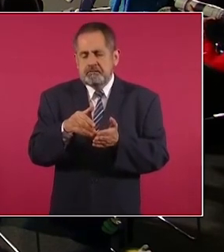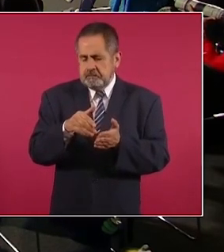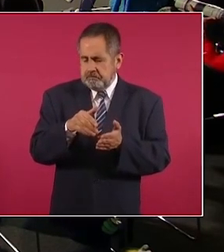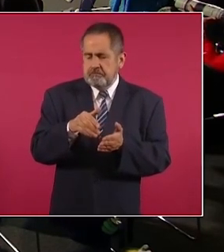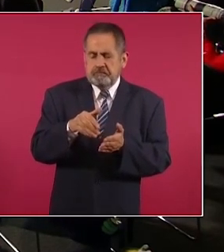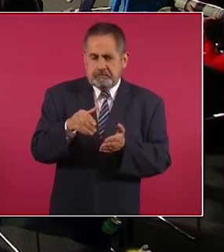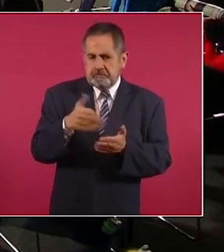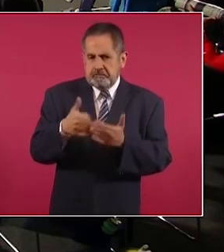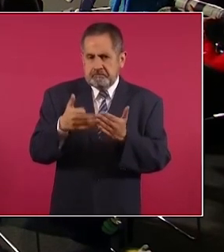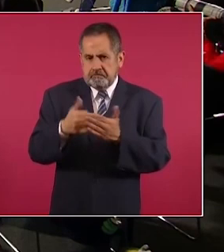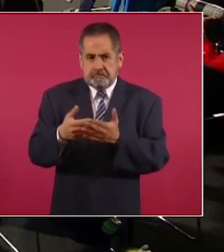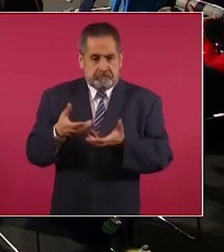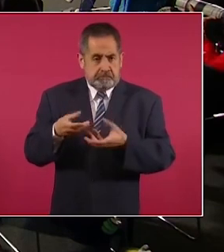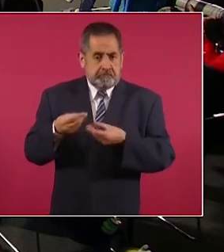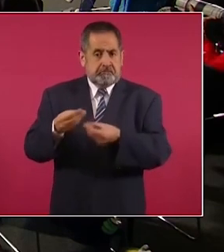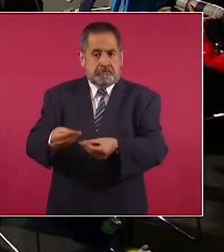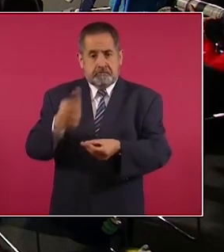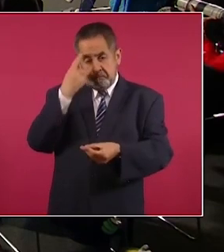es para tener